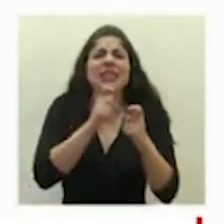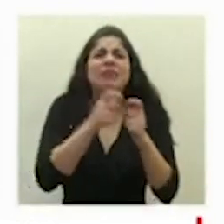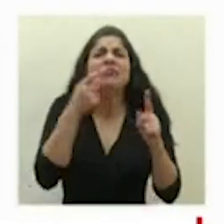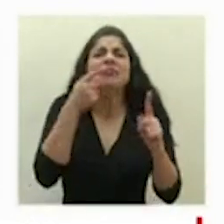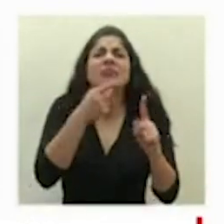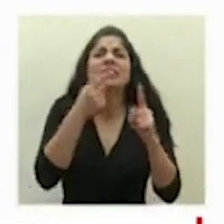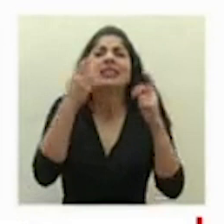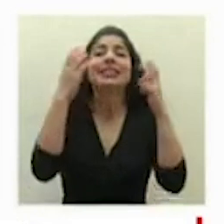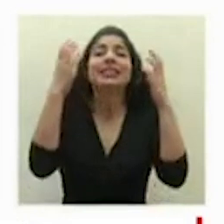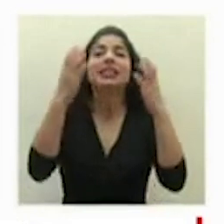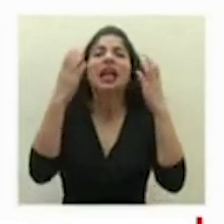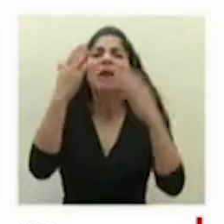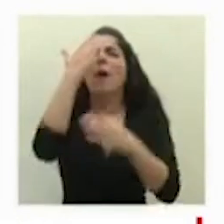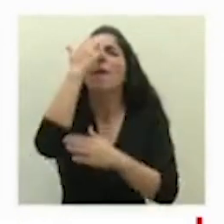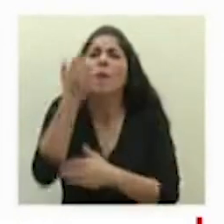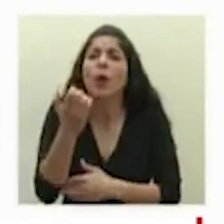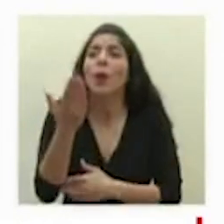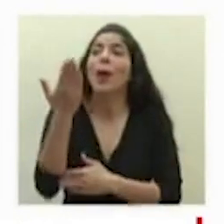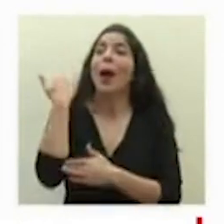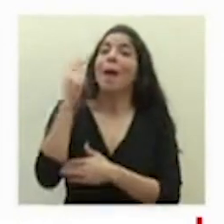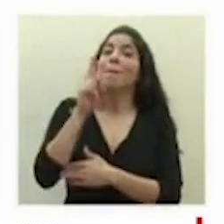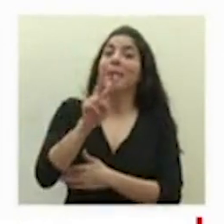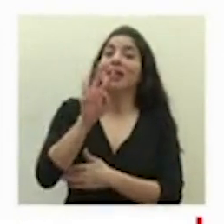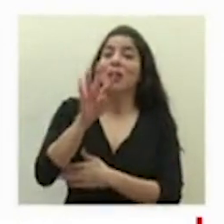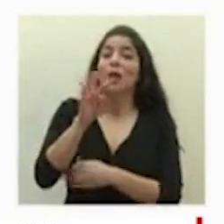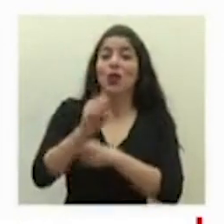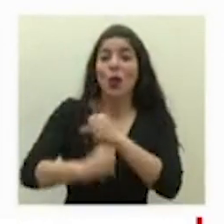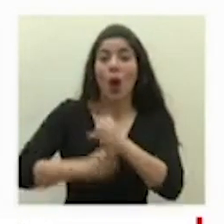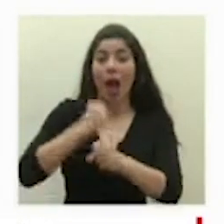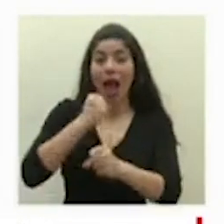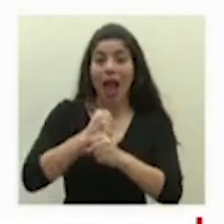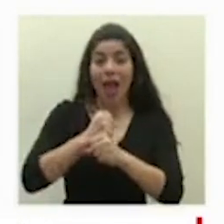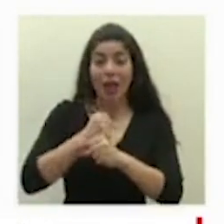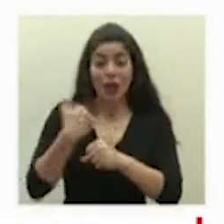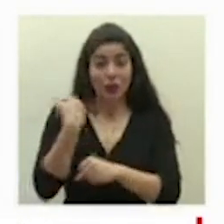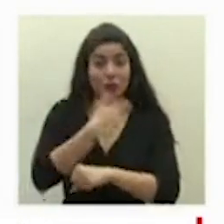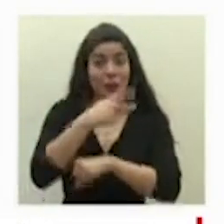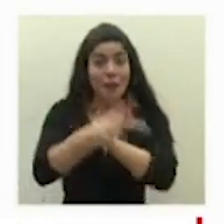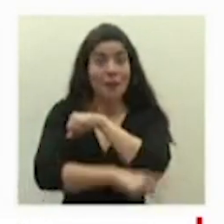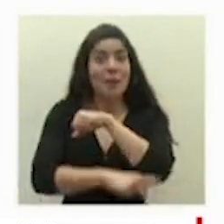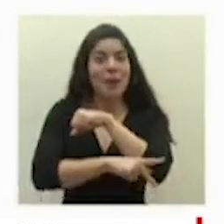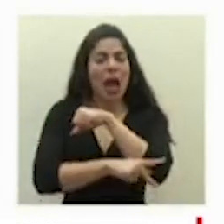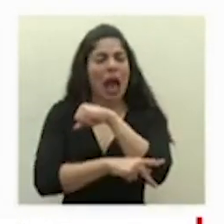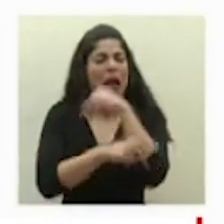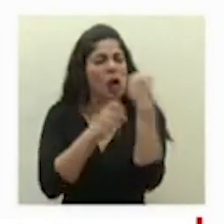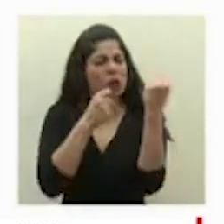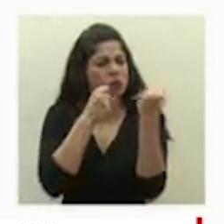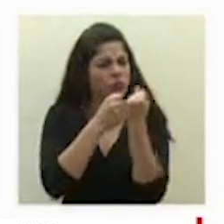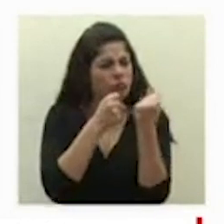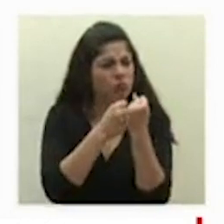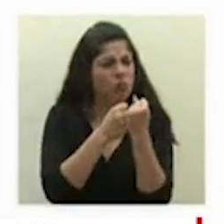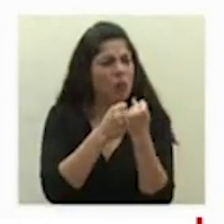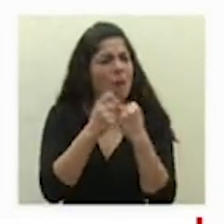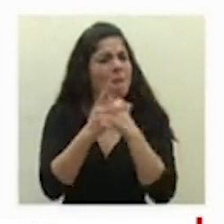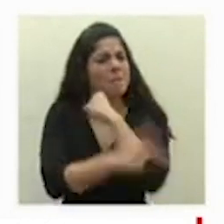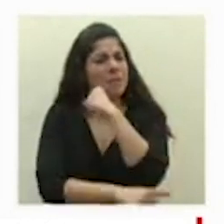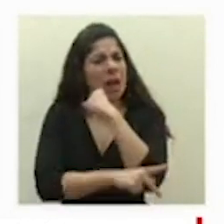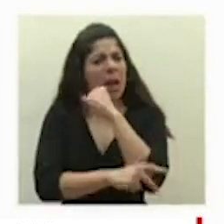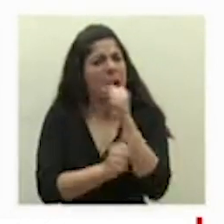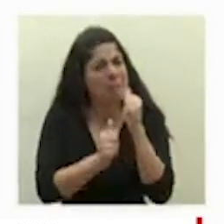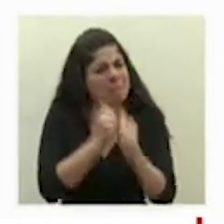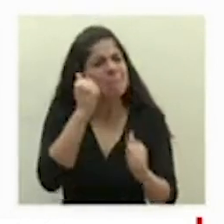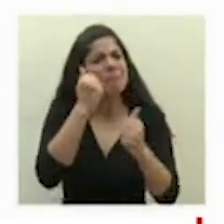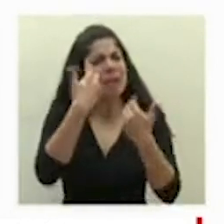celebra porque hace 24 años nuestro país apostó por ser un país muchísimo más